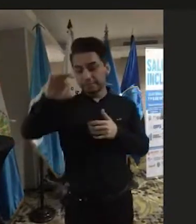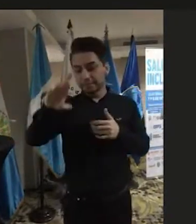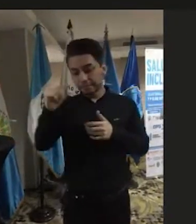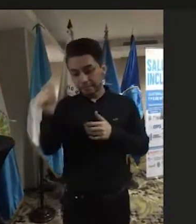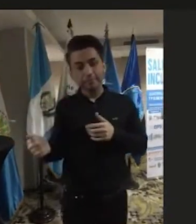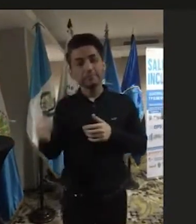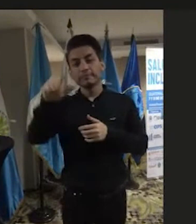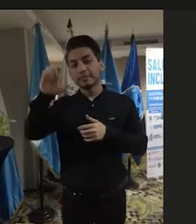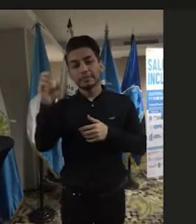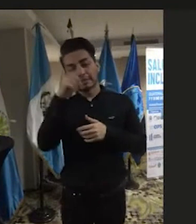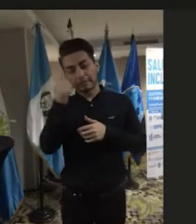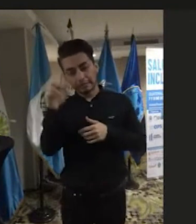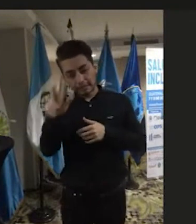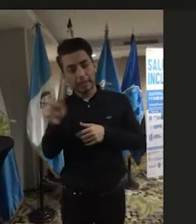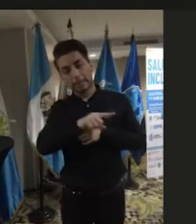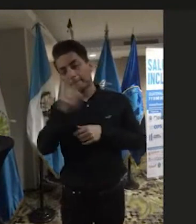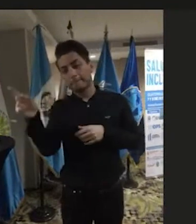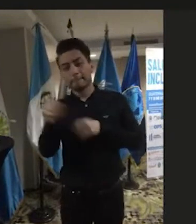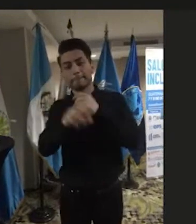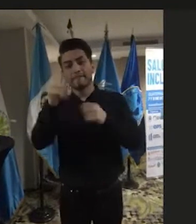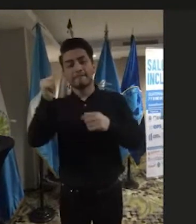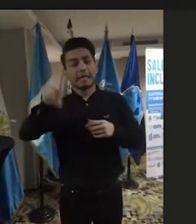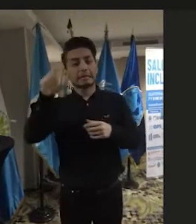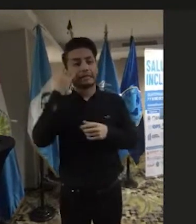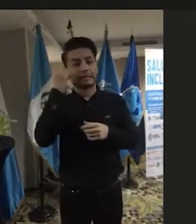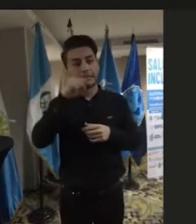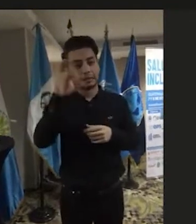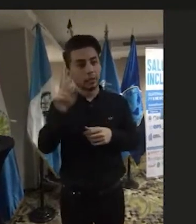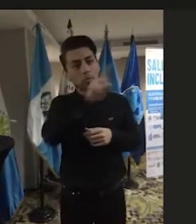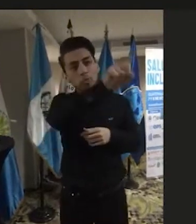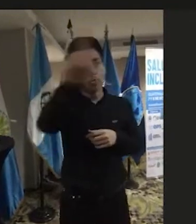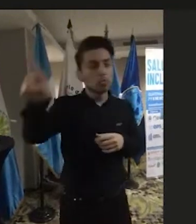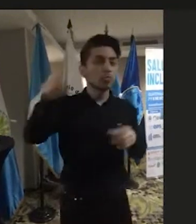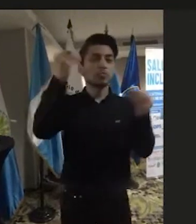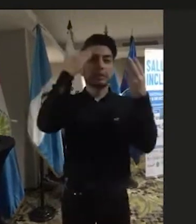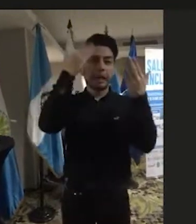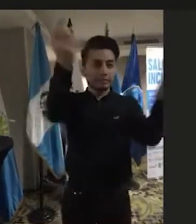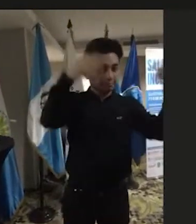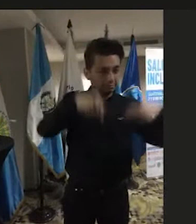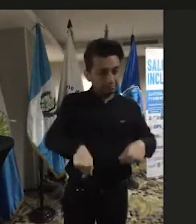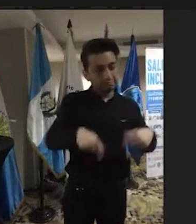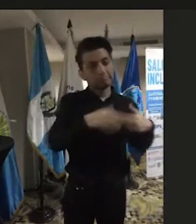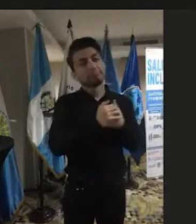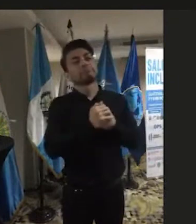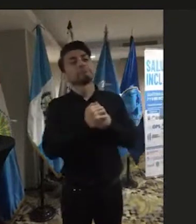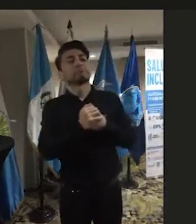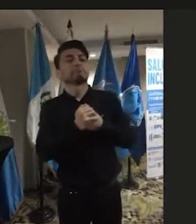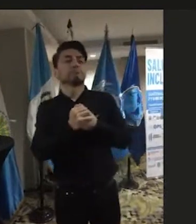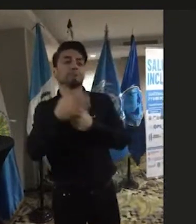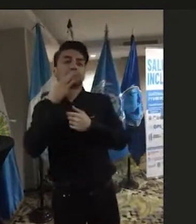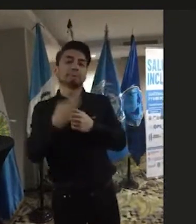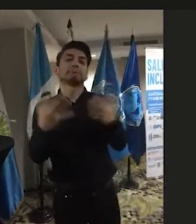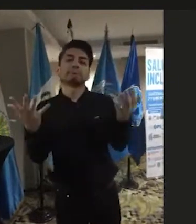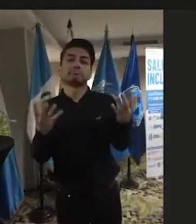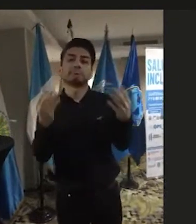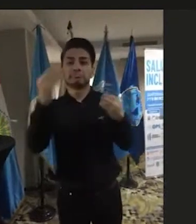y Francisco Melet a cada uno de ustedes también compañeros gracias por su apoyo y por supuesto reiterar